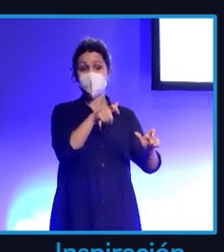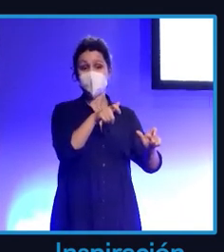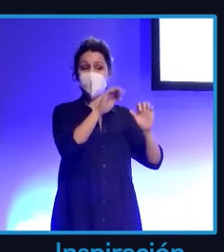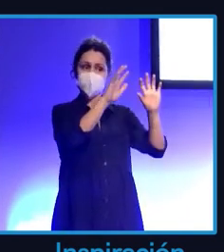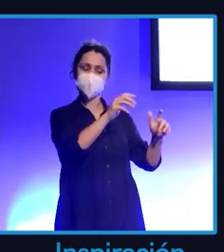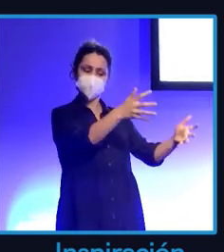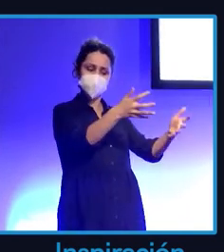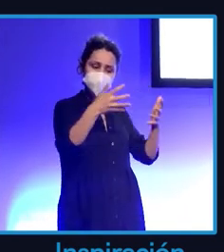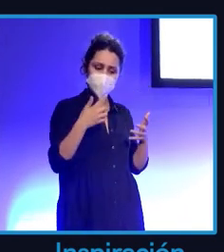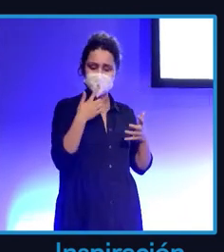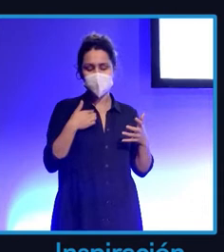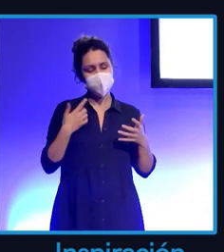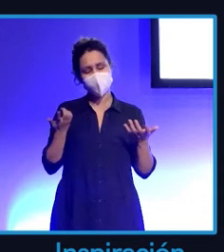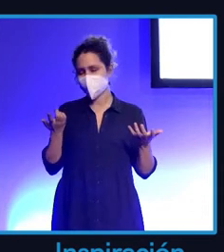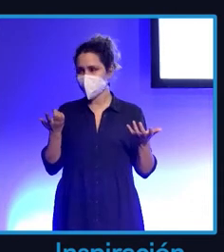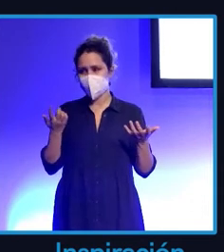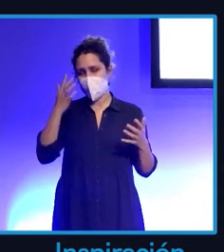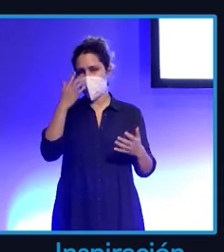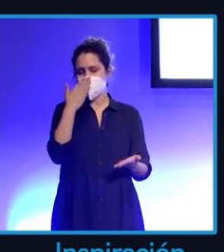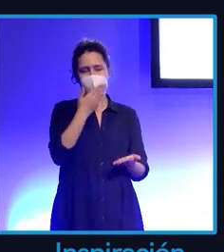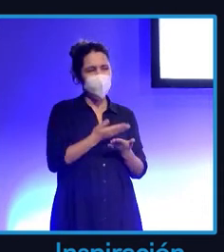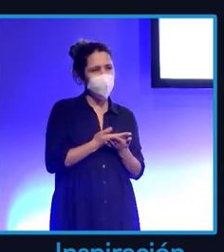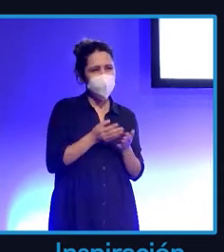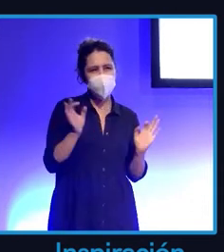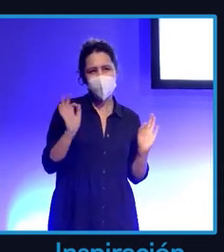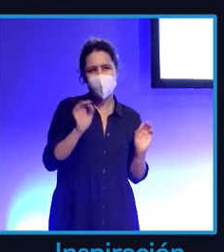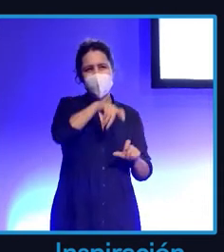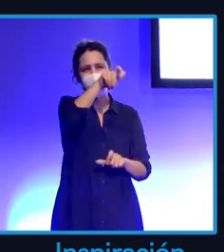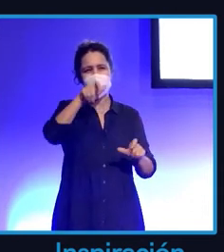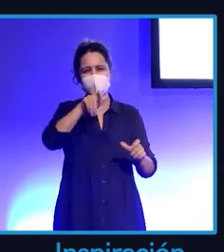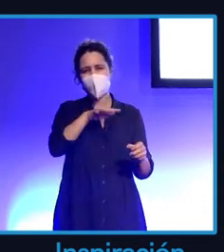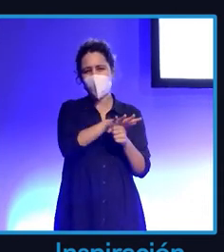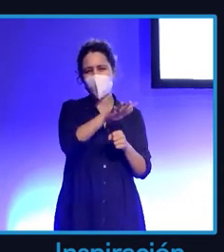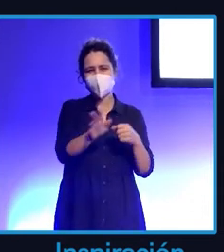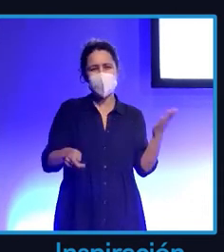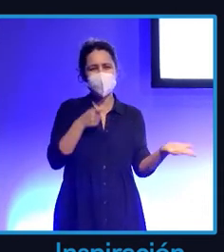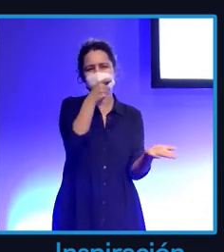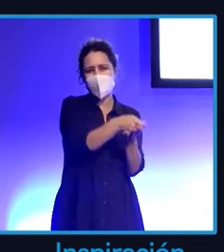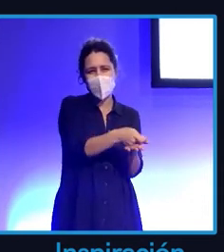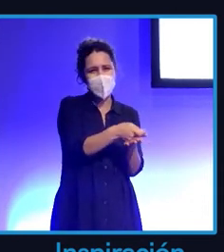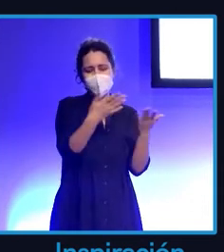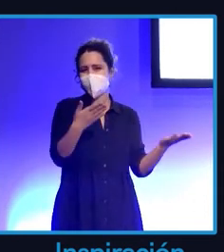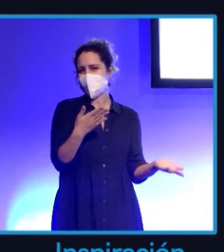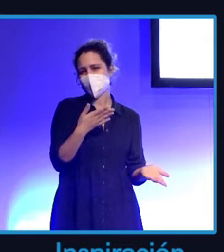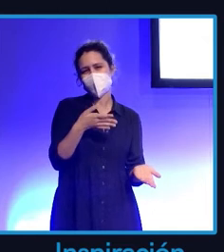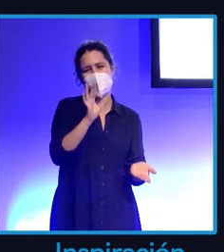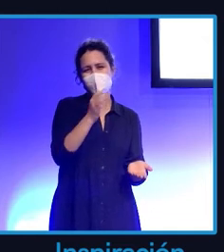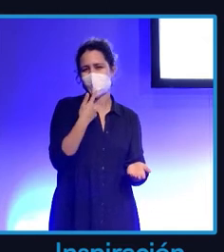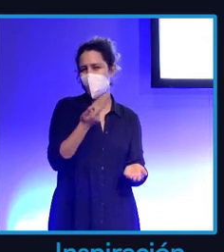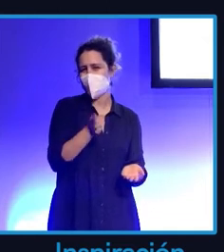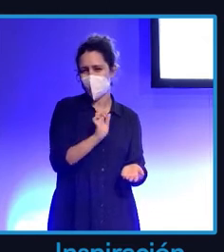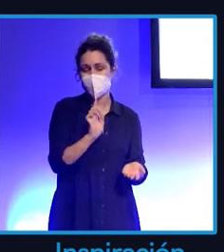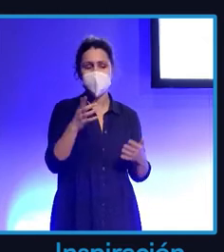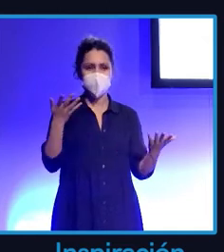al principio. Ya no me creo nada, los influencers es todo mentira, es todo pagado. Bueno, hay que ser un poco open mind y buscar más allá.